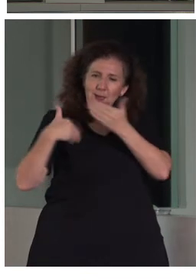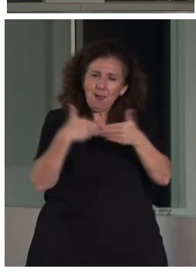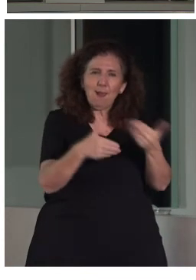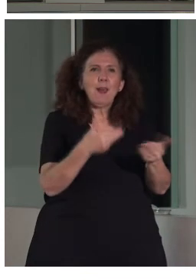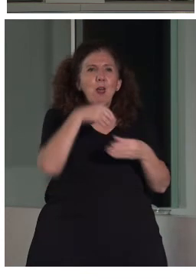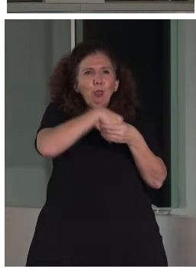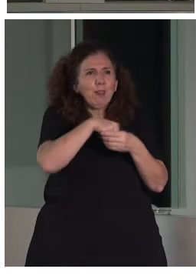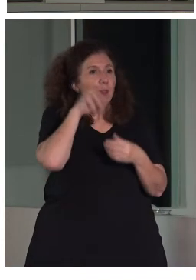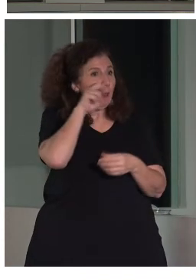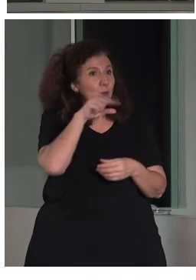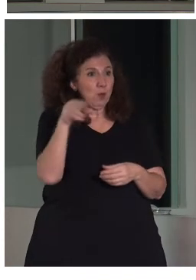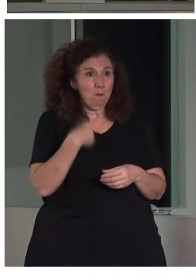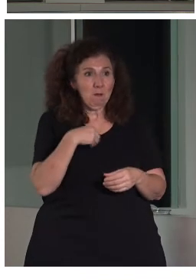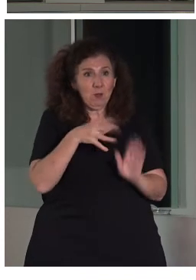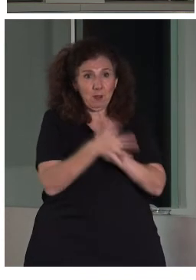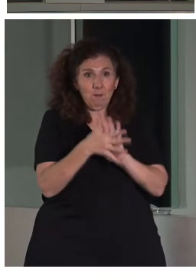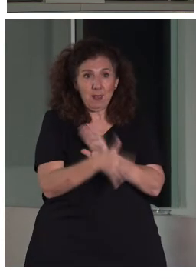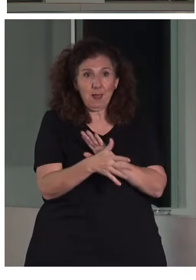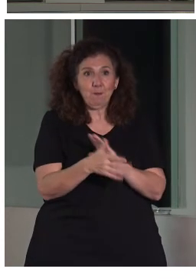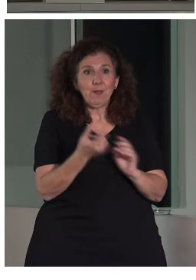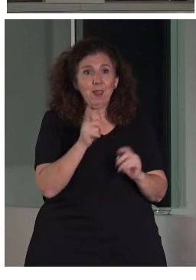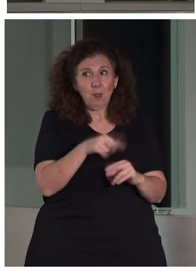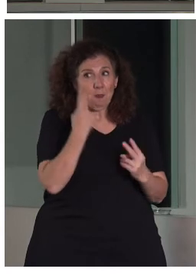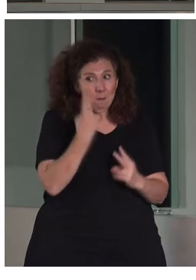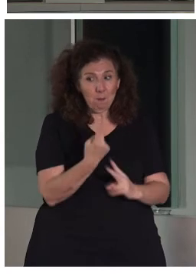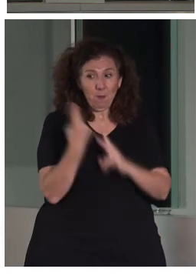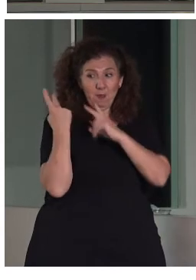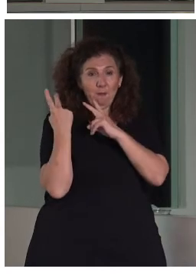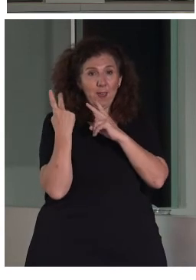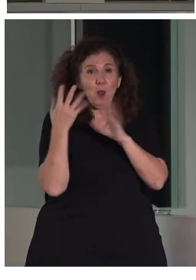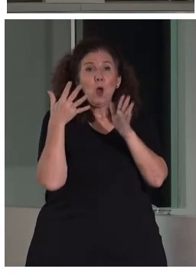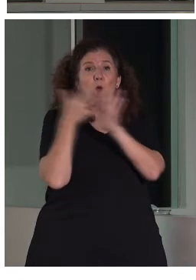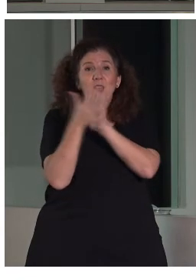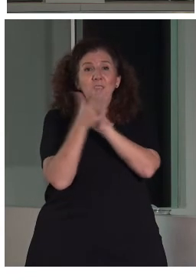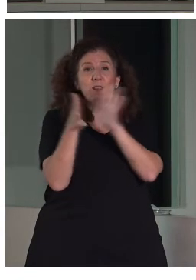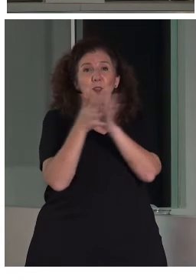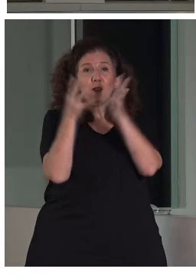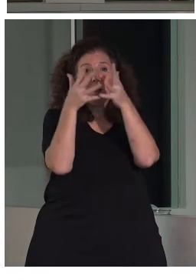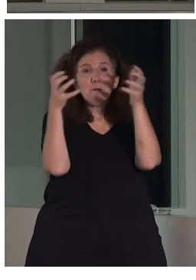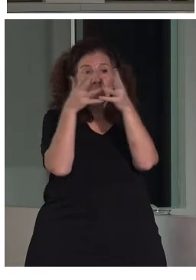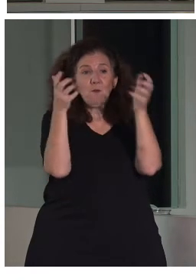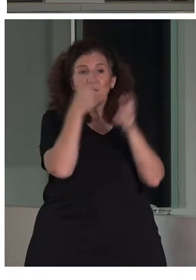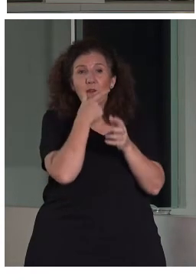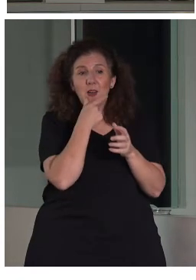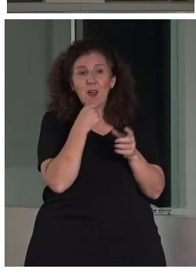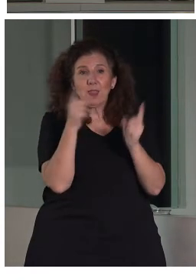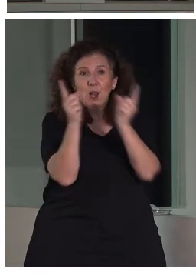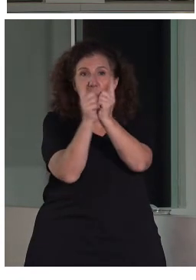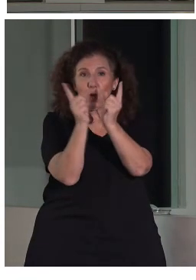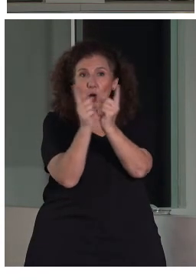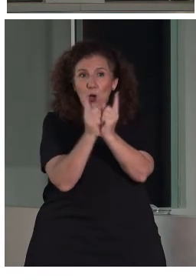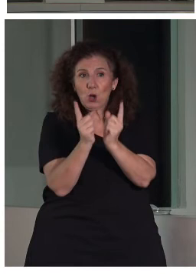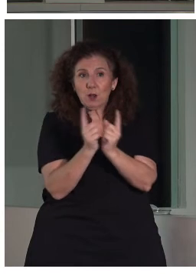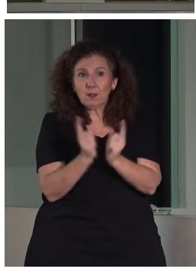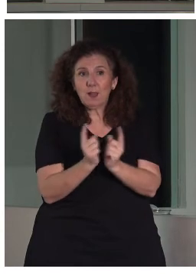propio museo. Y entonces, como podéis ver, pues se hacen unas descripciones muy sucintas porque hay que tener en cuenta que luego va a haber un